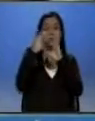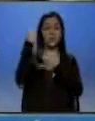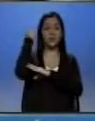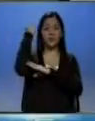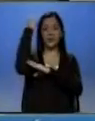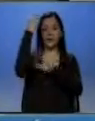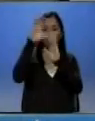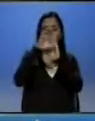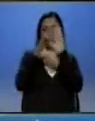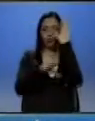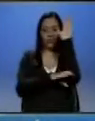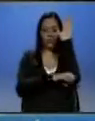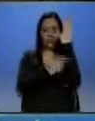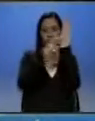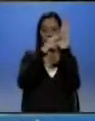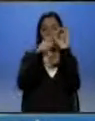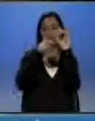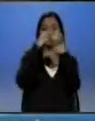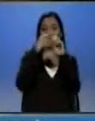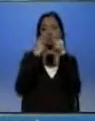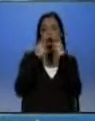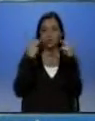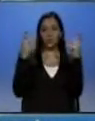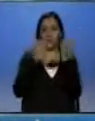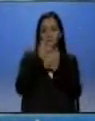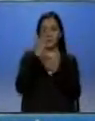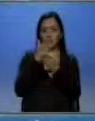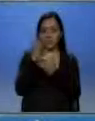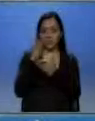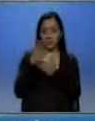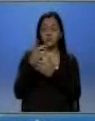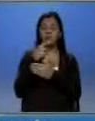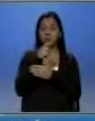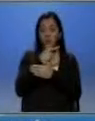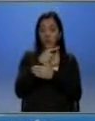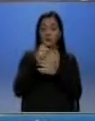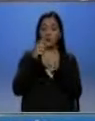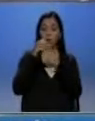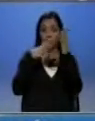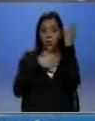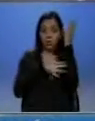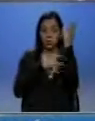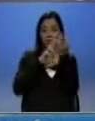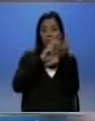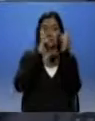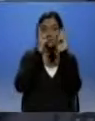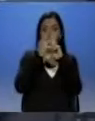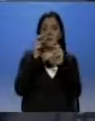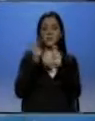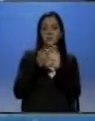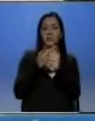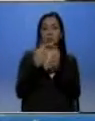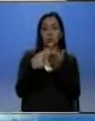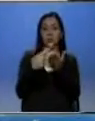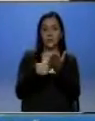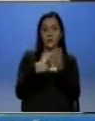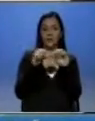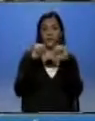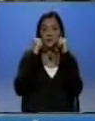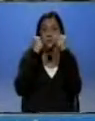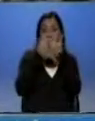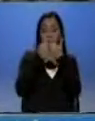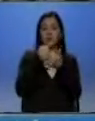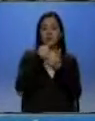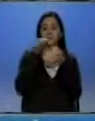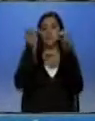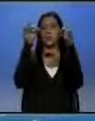constitucional y un bien público. El proyecto de enmienda, cuyo segundo debate será este mes en la asamblea, según el